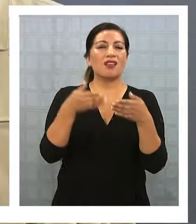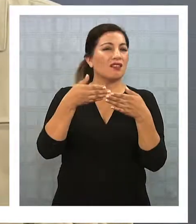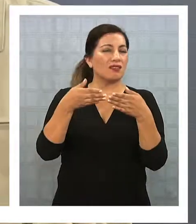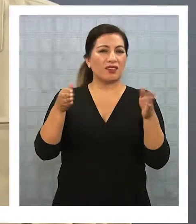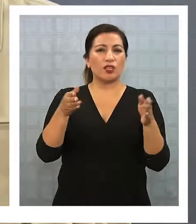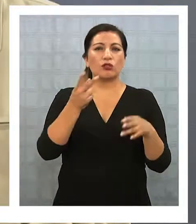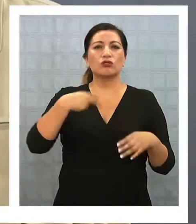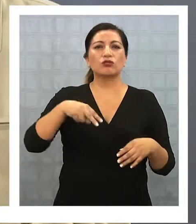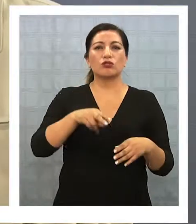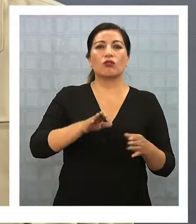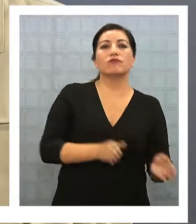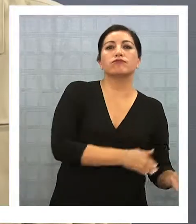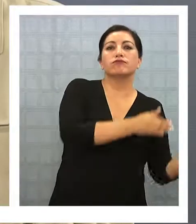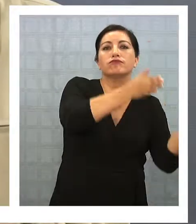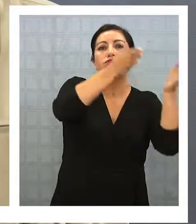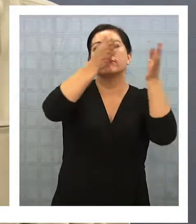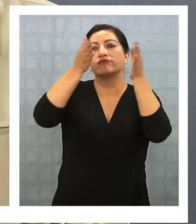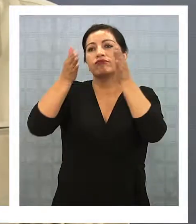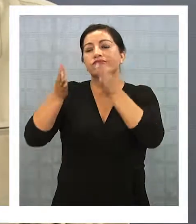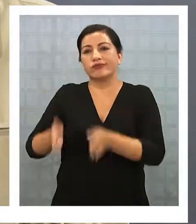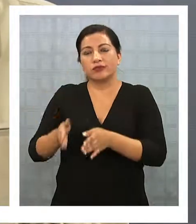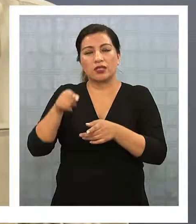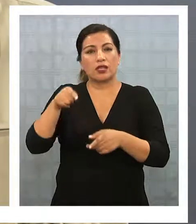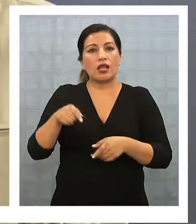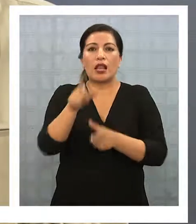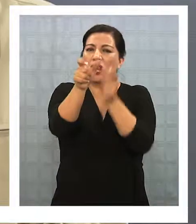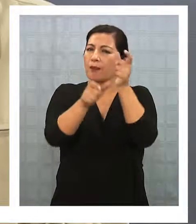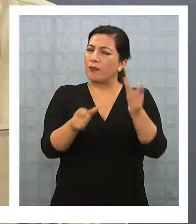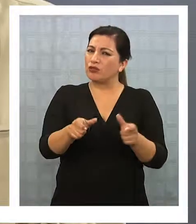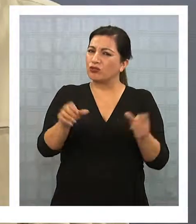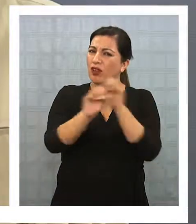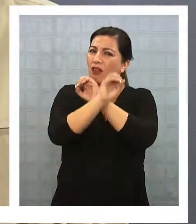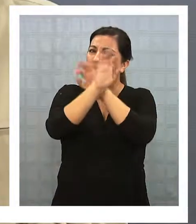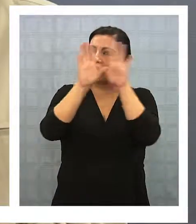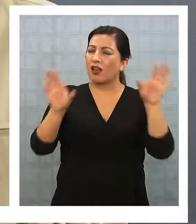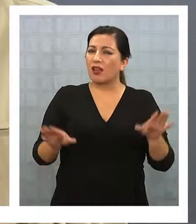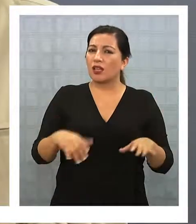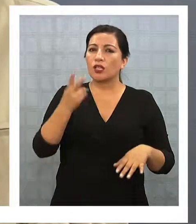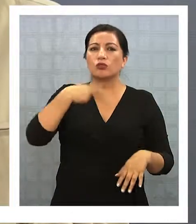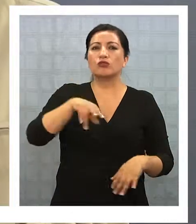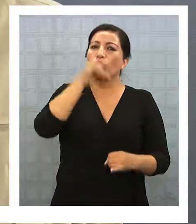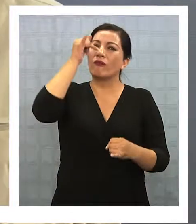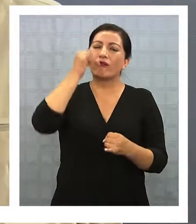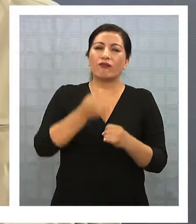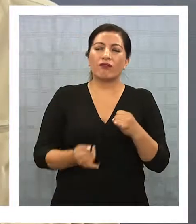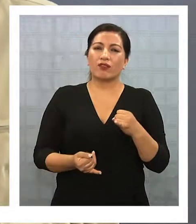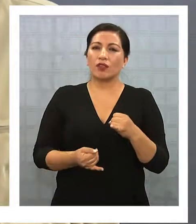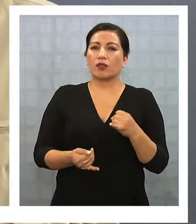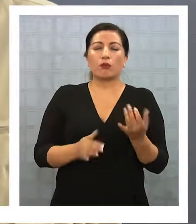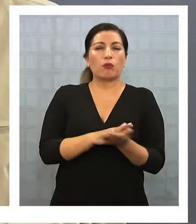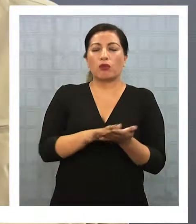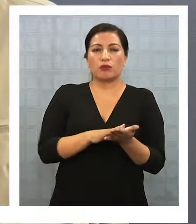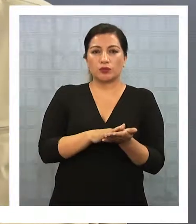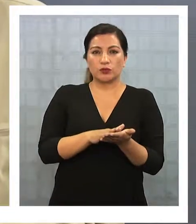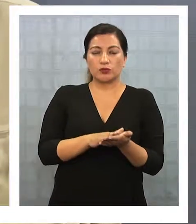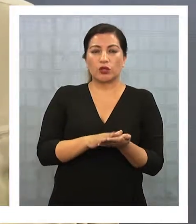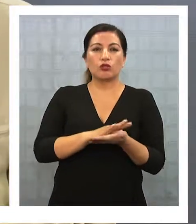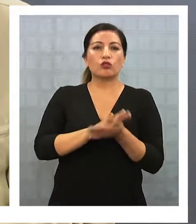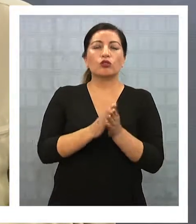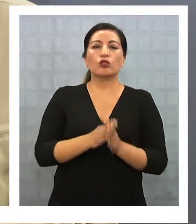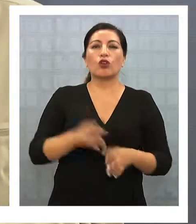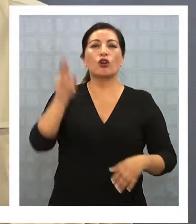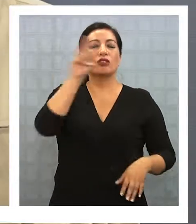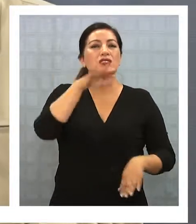estamos en otra etapa yo no sé si la gente está tan clara de que se haya terminado estamos todavía cierto con todos